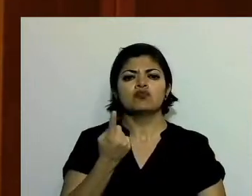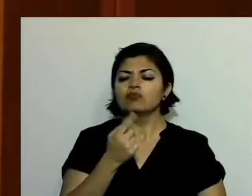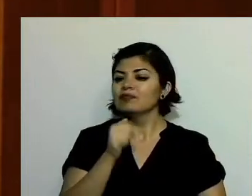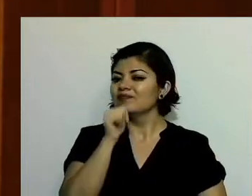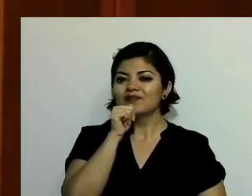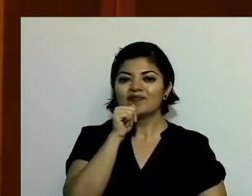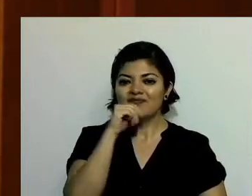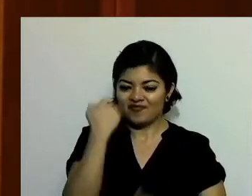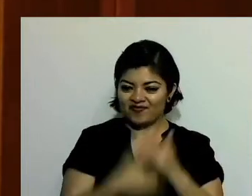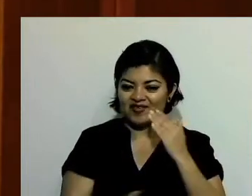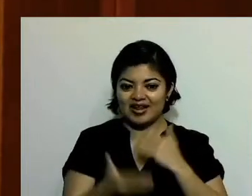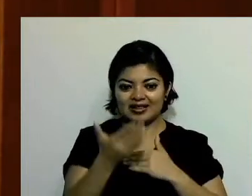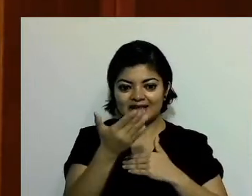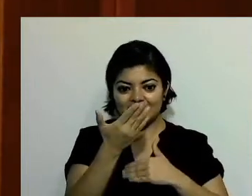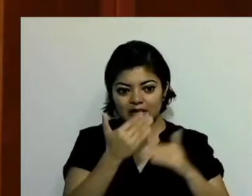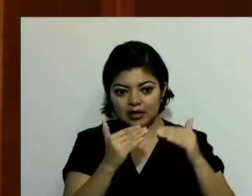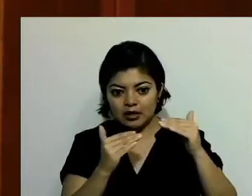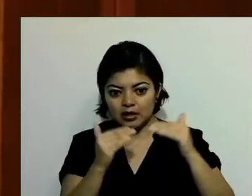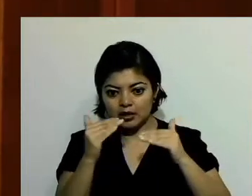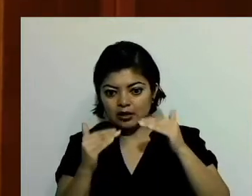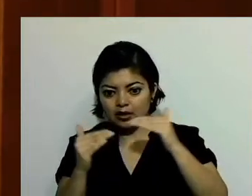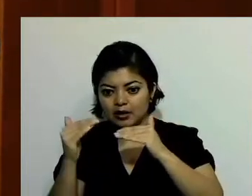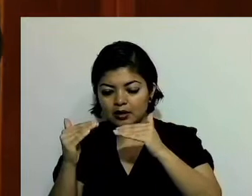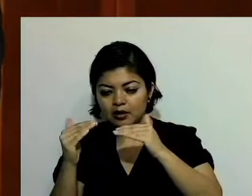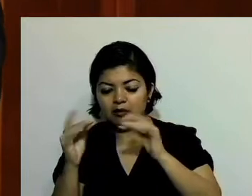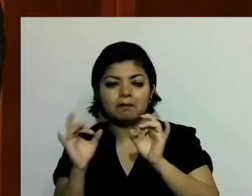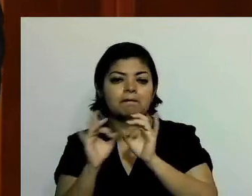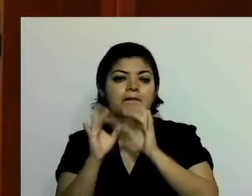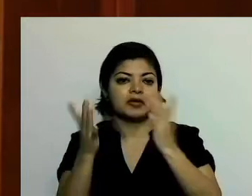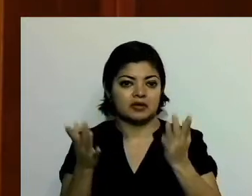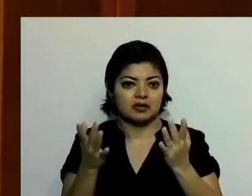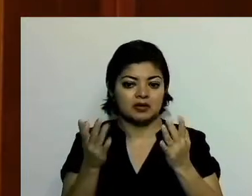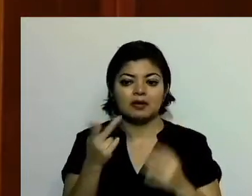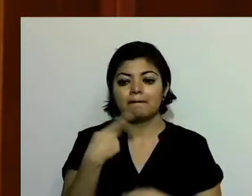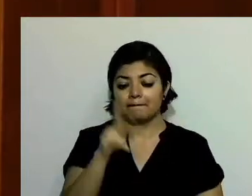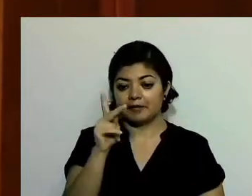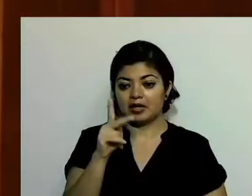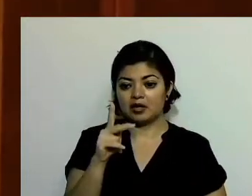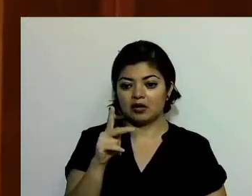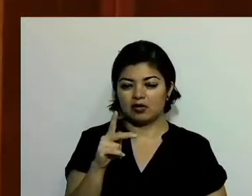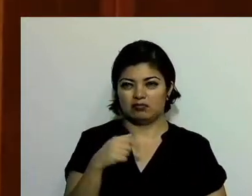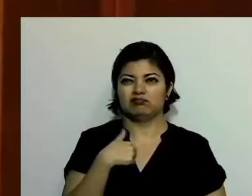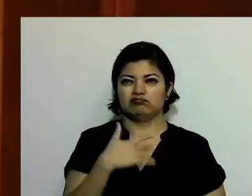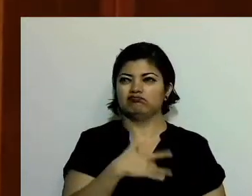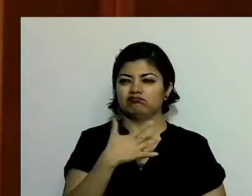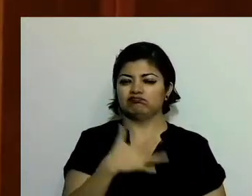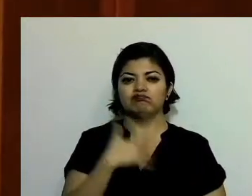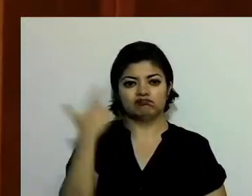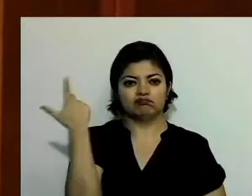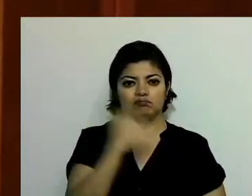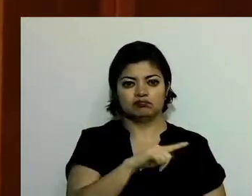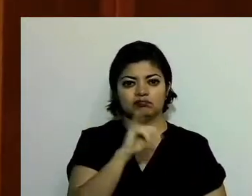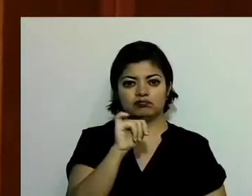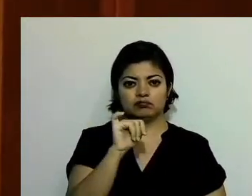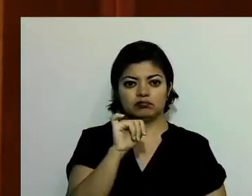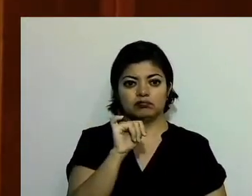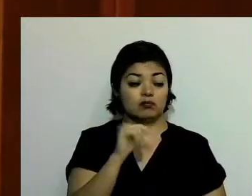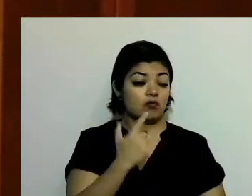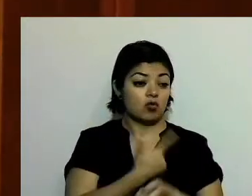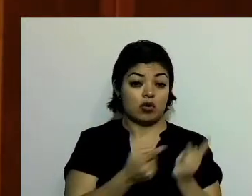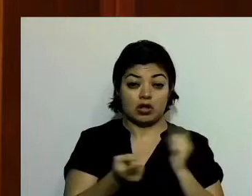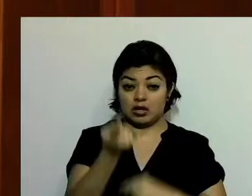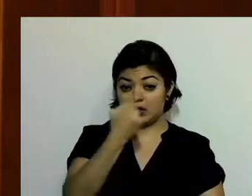de equilibrio y de coincidencia. Pero me parecería mezquino que cualquiera de nosotros